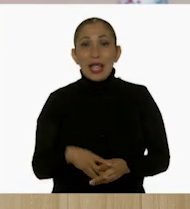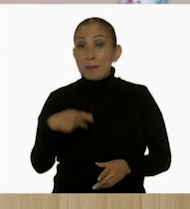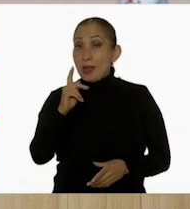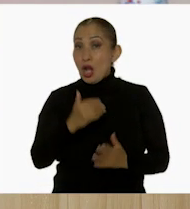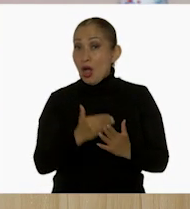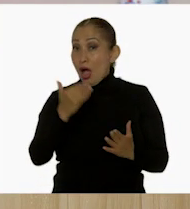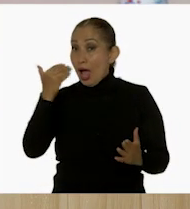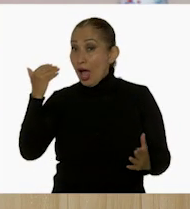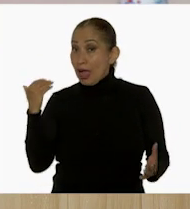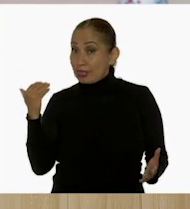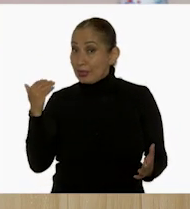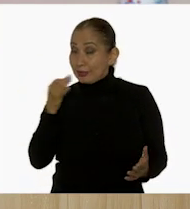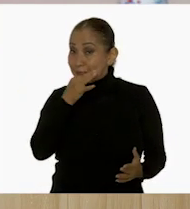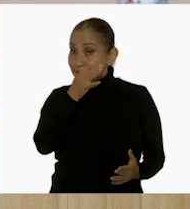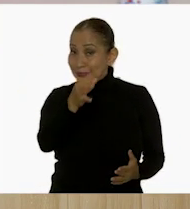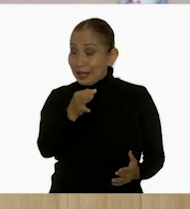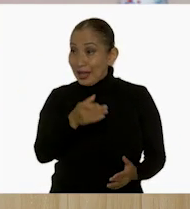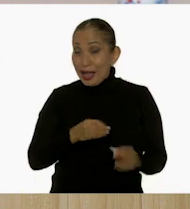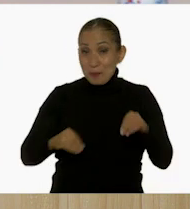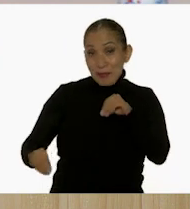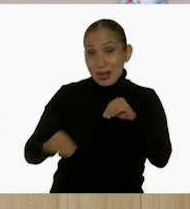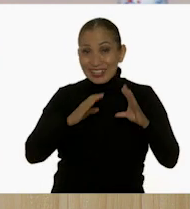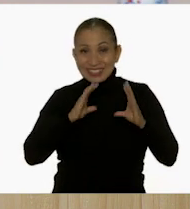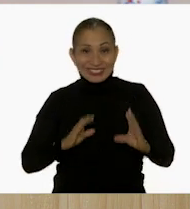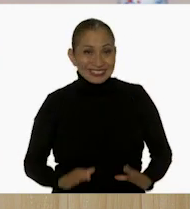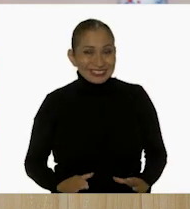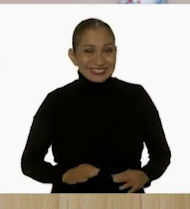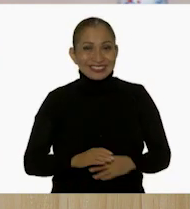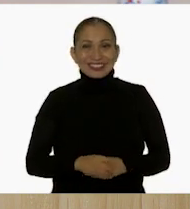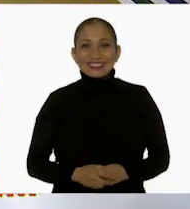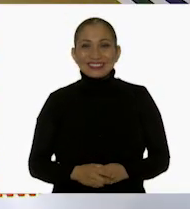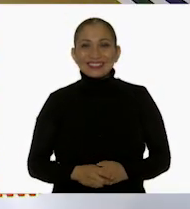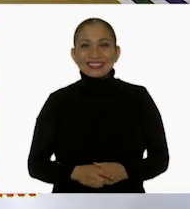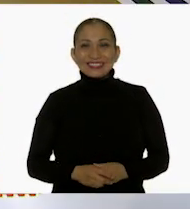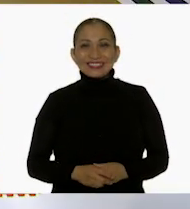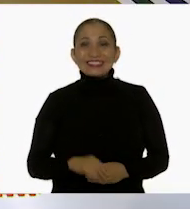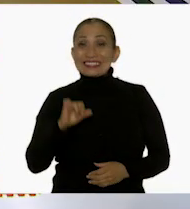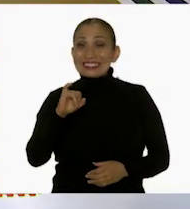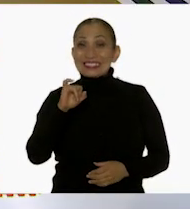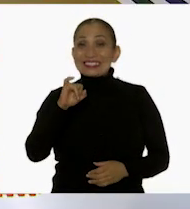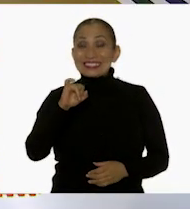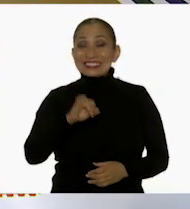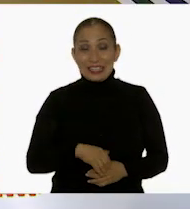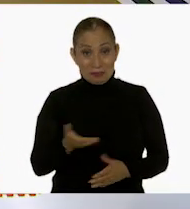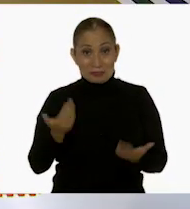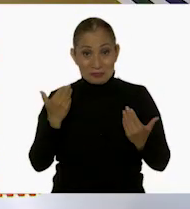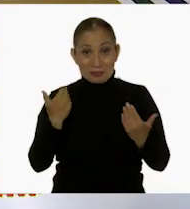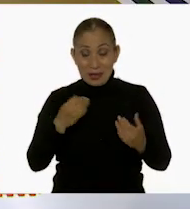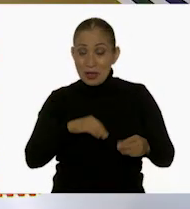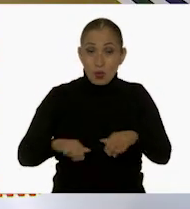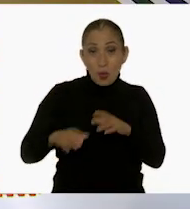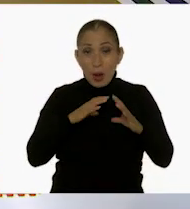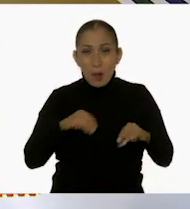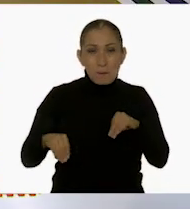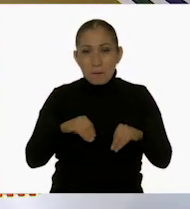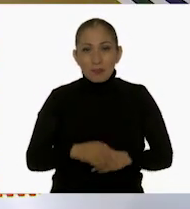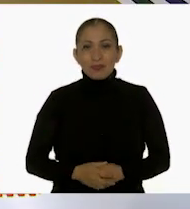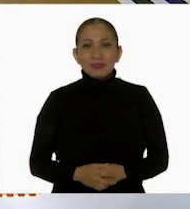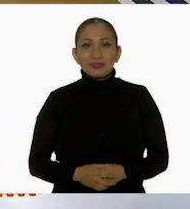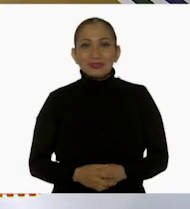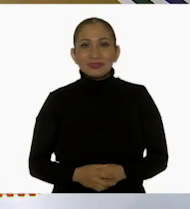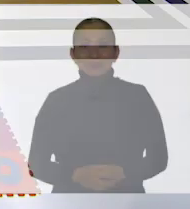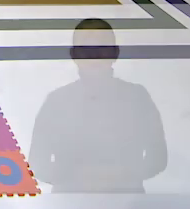Pero antes, ¡vamos a movernos! ¡Eso! ¿Qué te parece si sacudimos todo el cuerpo, Tino? ¡Sí!